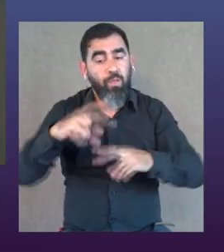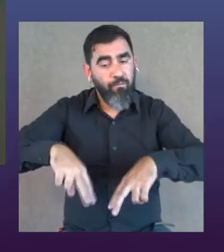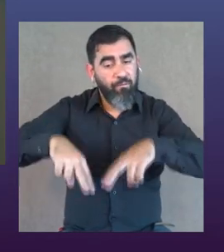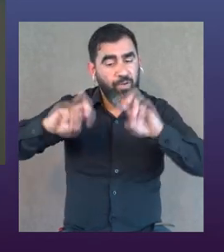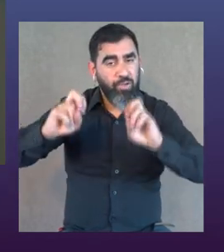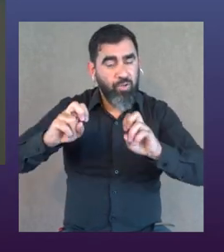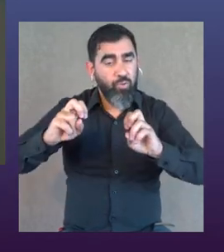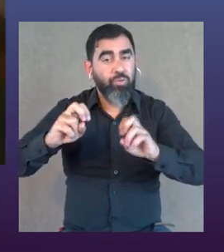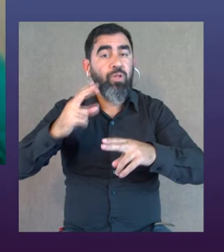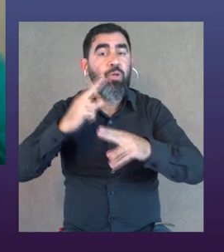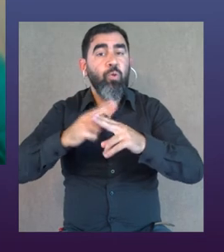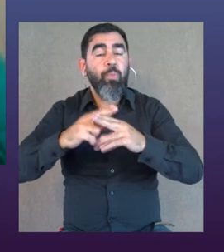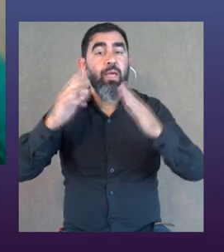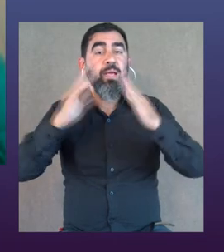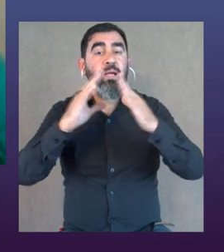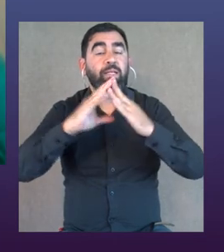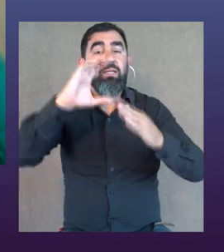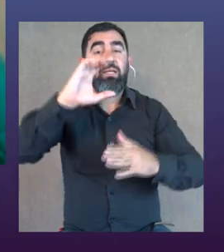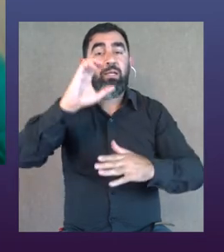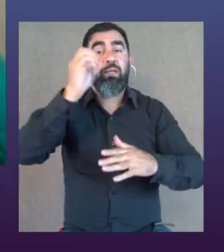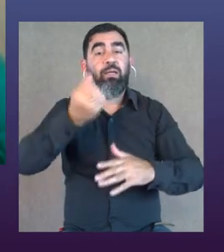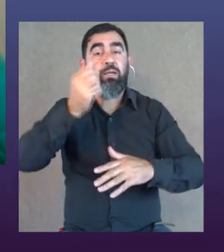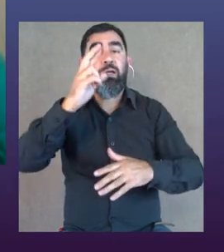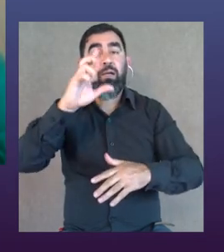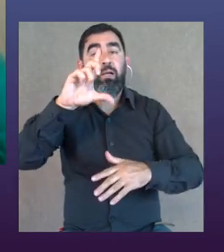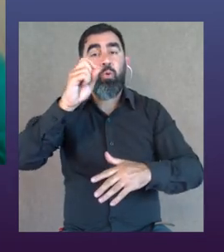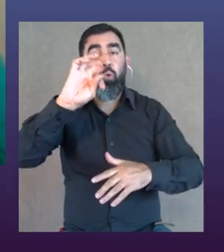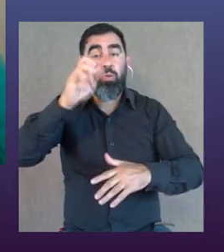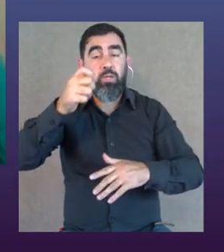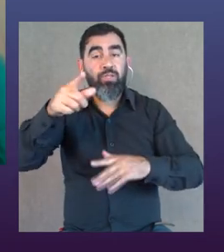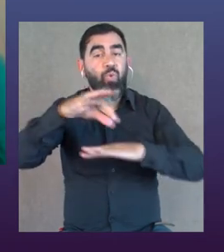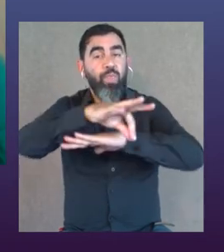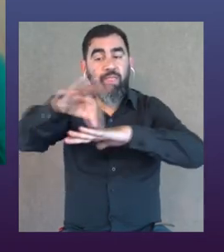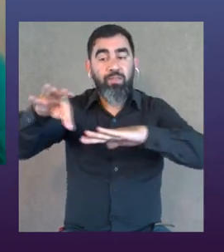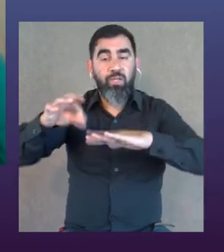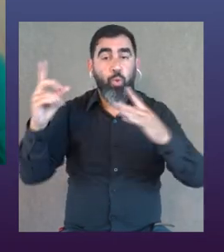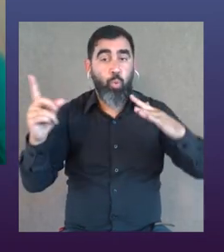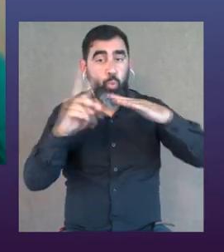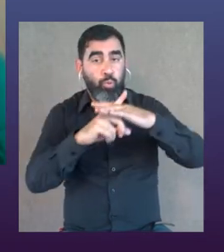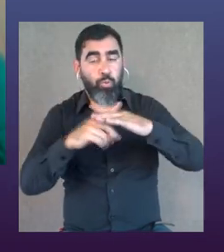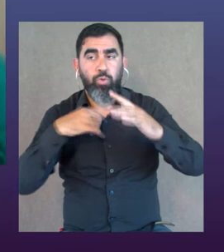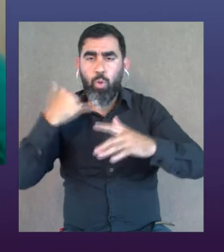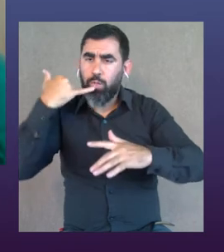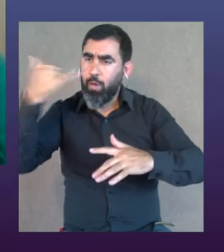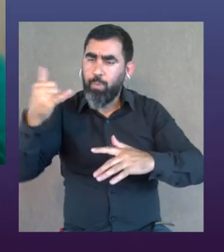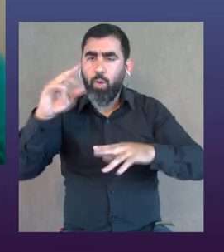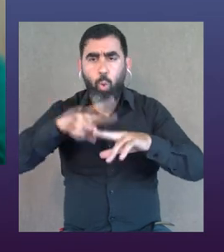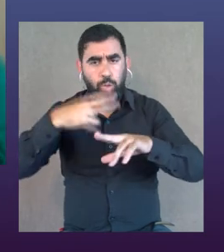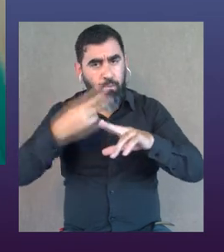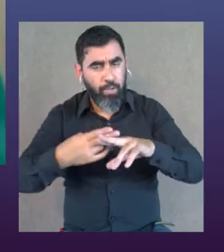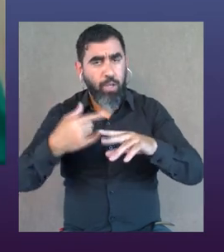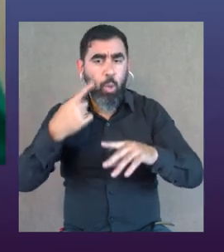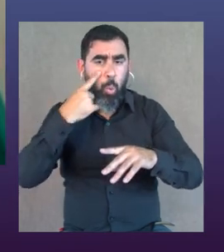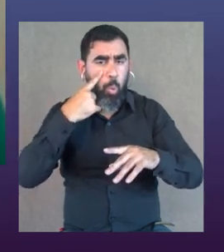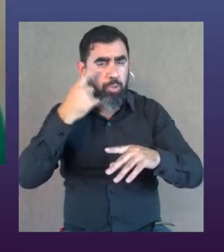ahí di con un estudio que seguramente Inés tú lo conozcas, que se llama La Casa de Carlota, que es un estudio de diseño inclusivo, que la verdad que lo llamé, me